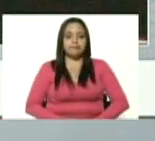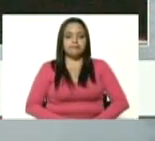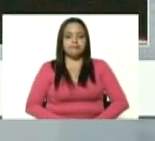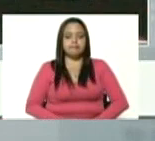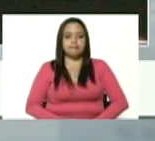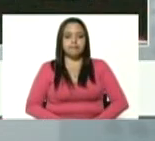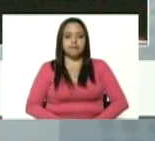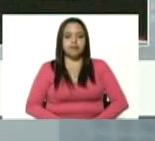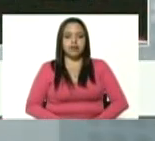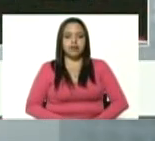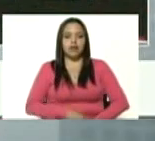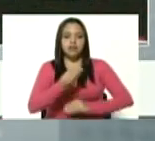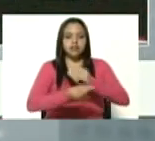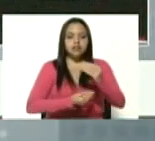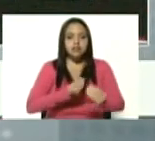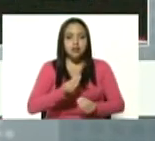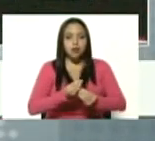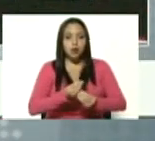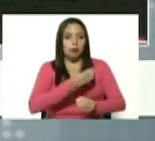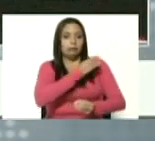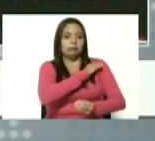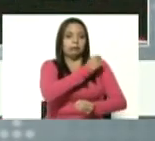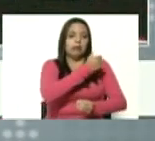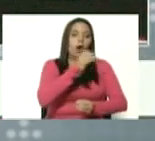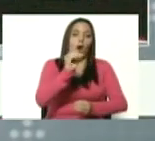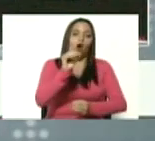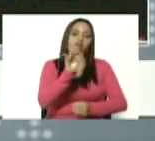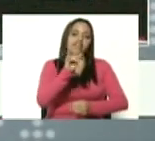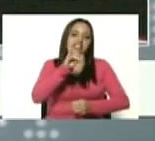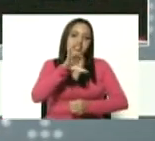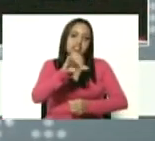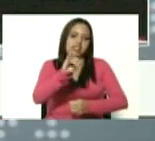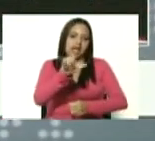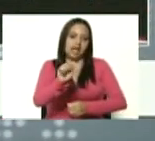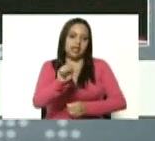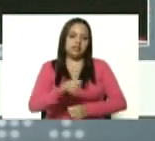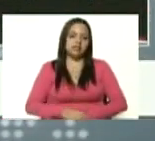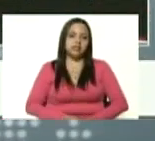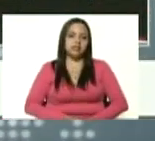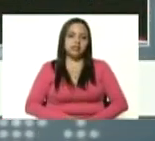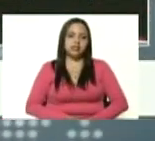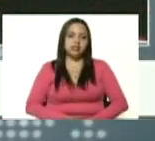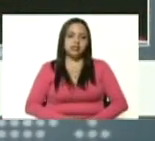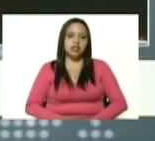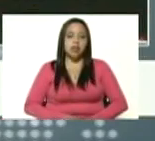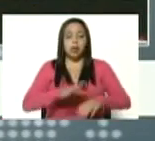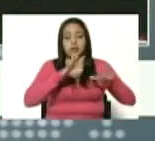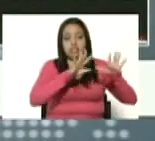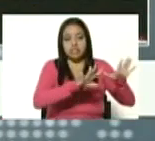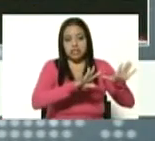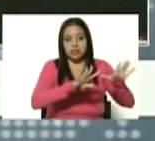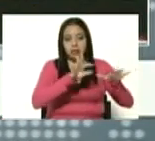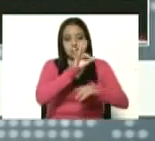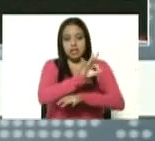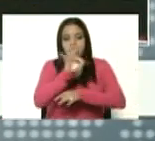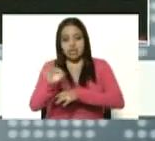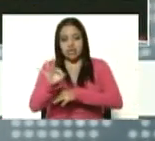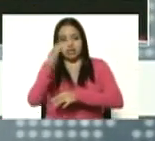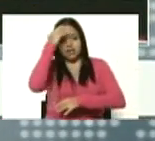superior como oficiales, 933 oficiales de milicia.